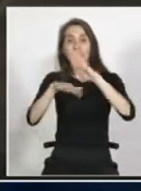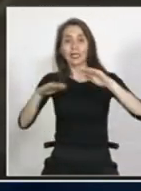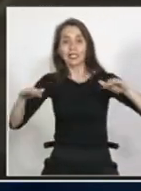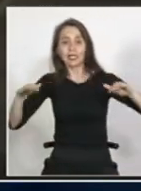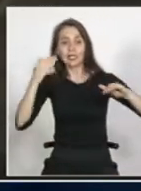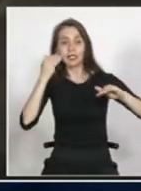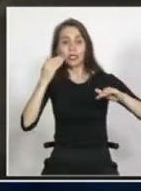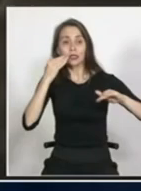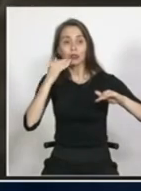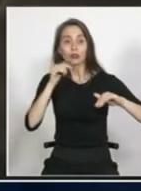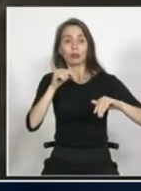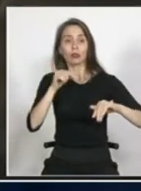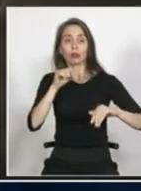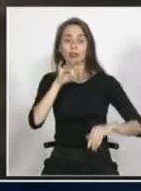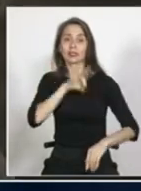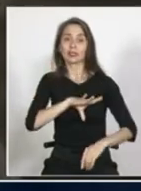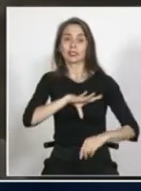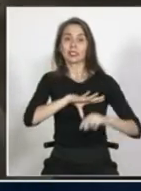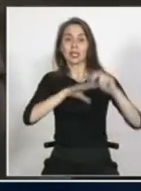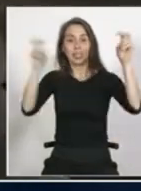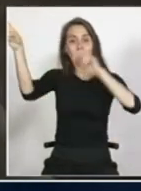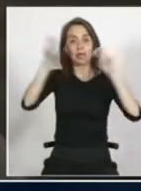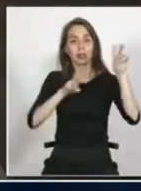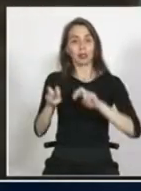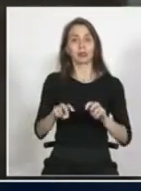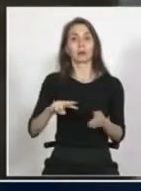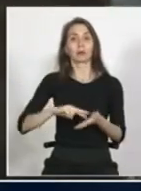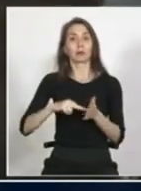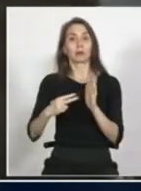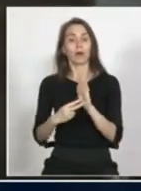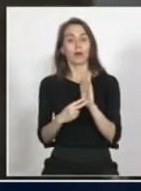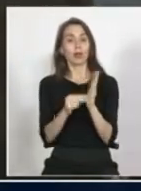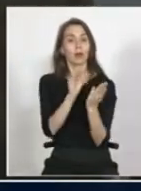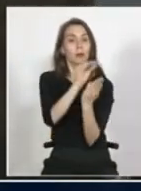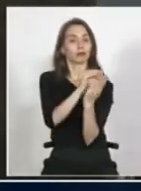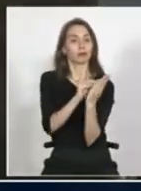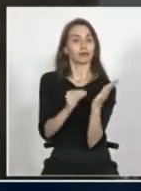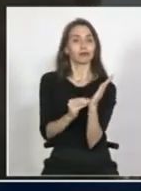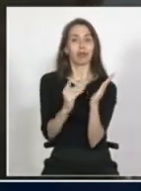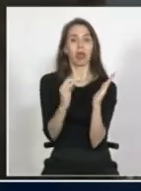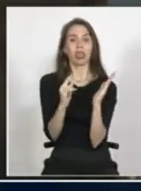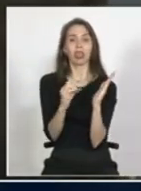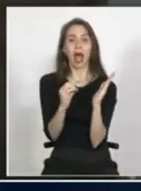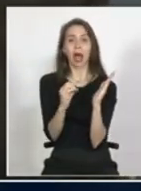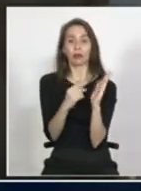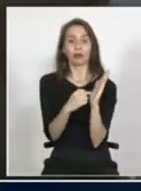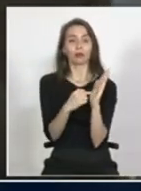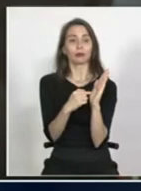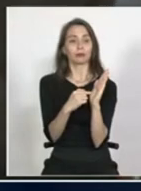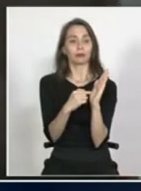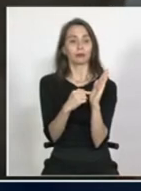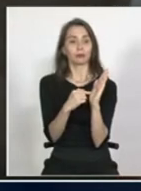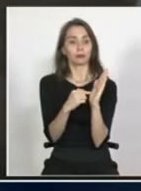es Chile. Y hay un problema en el registro de esos datos, porque esos datos quedan